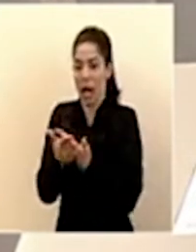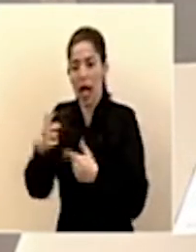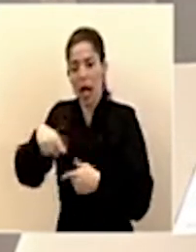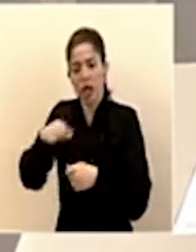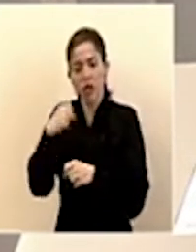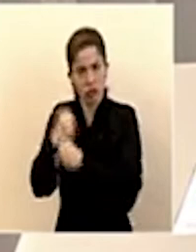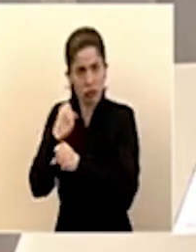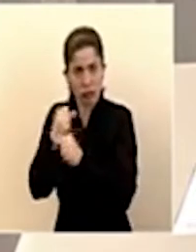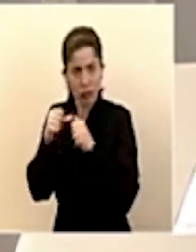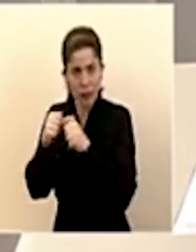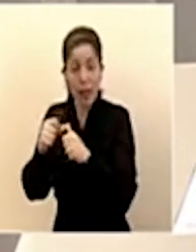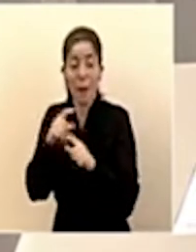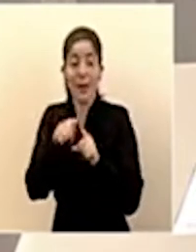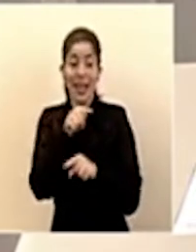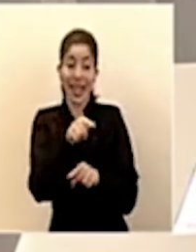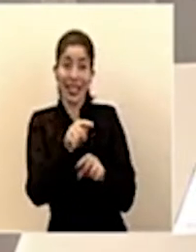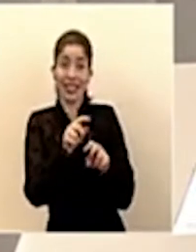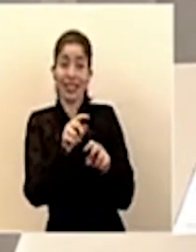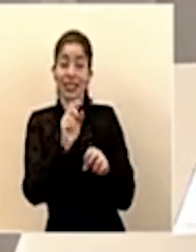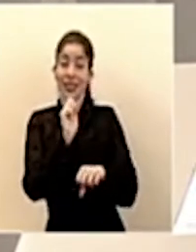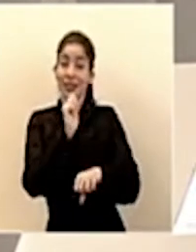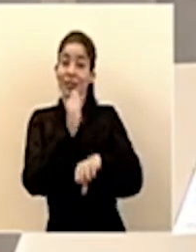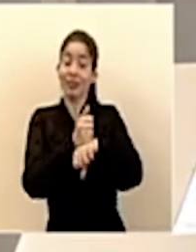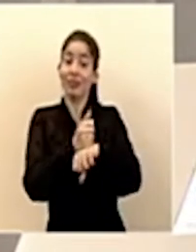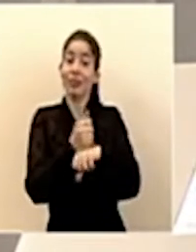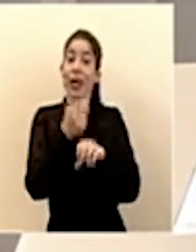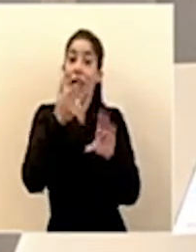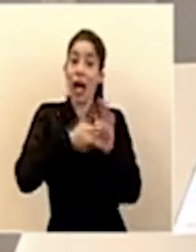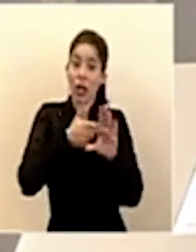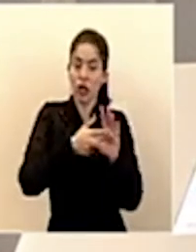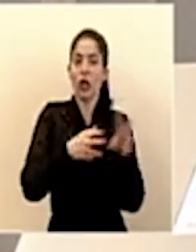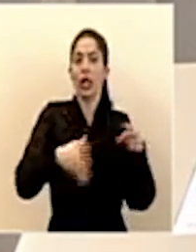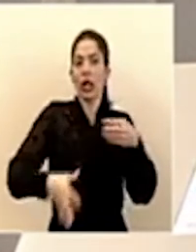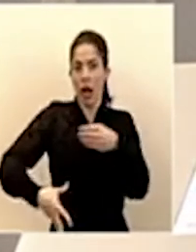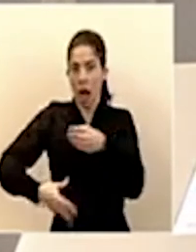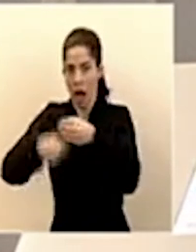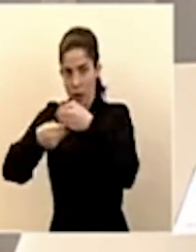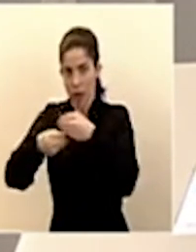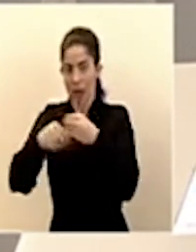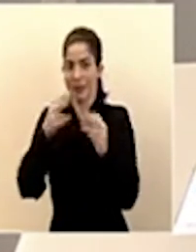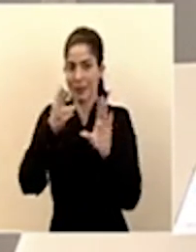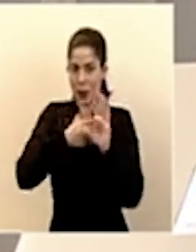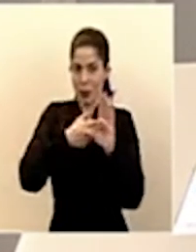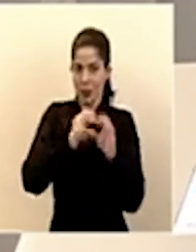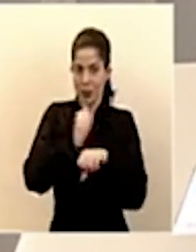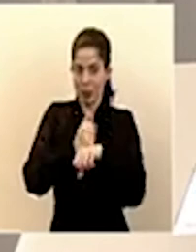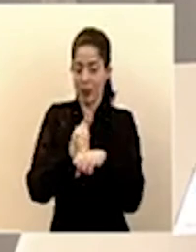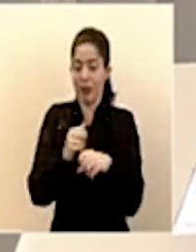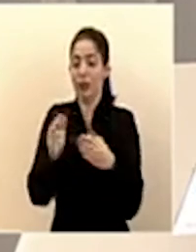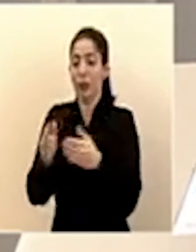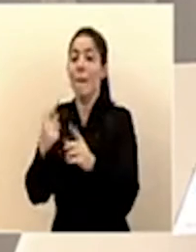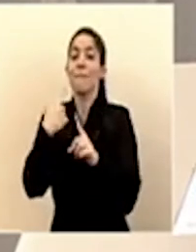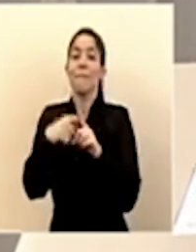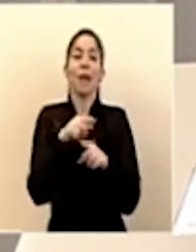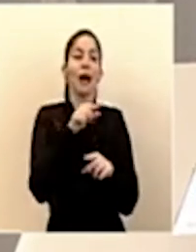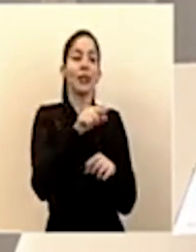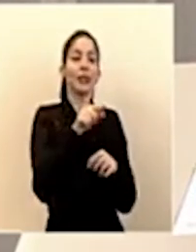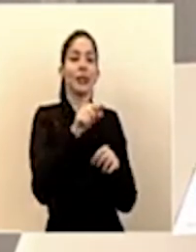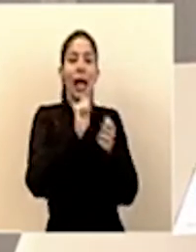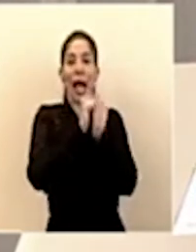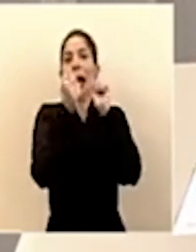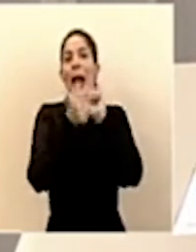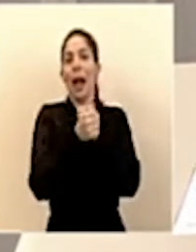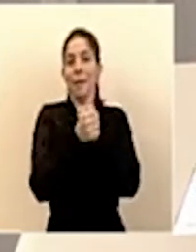será adicional la fijación en el tema de combustibles y este cambio o recorte, para decirlo de una forma más